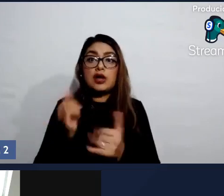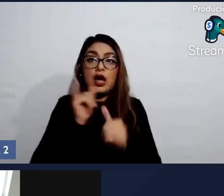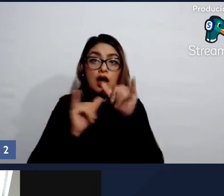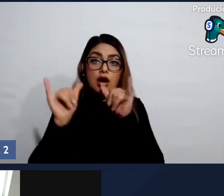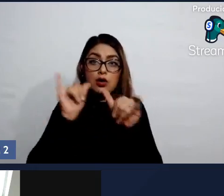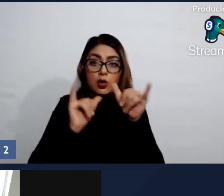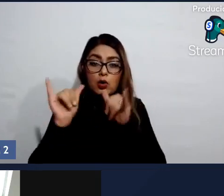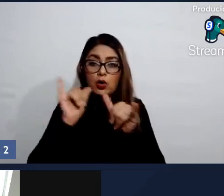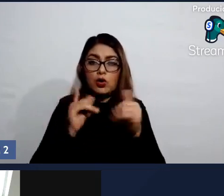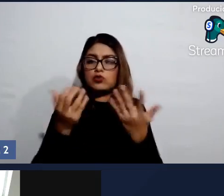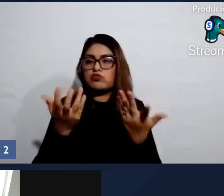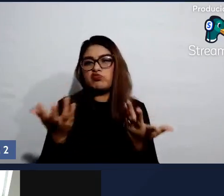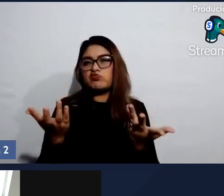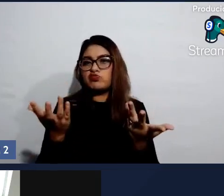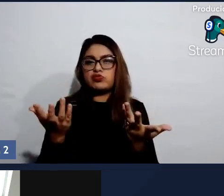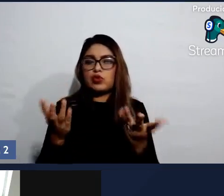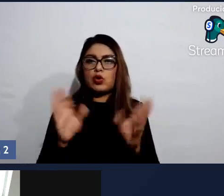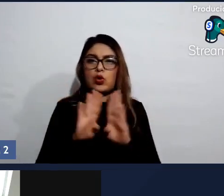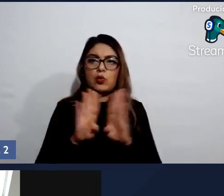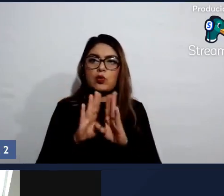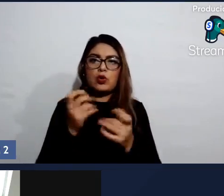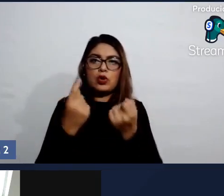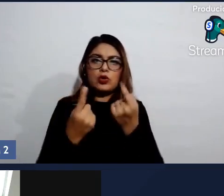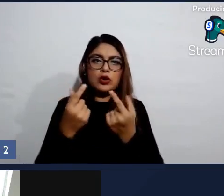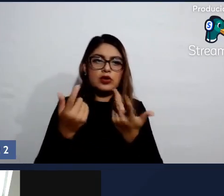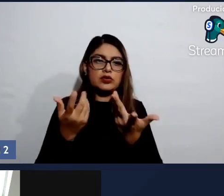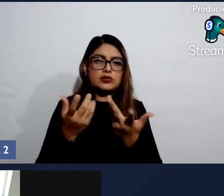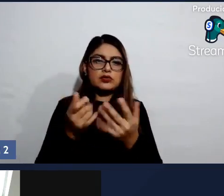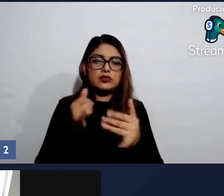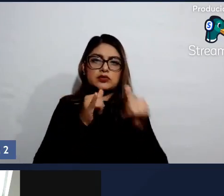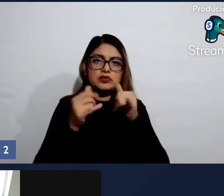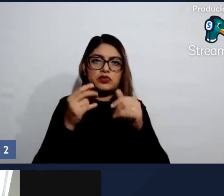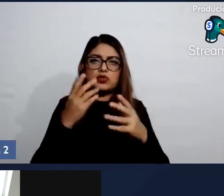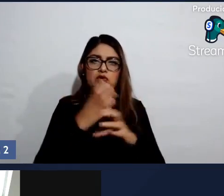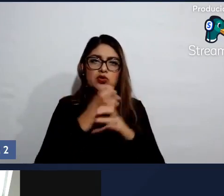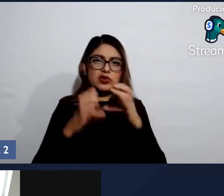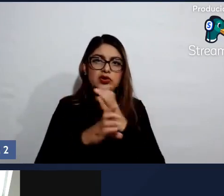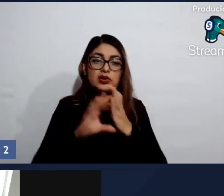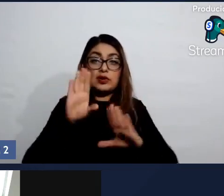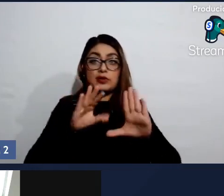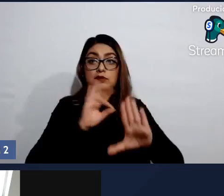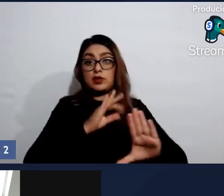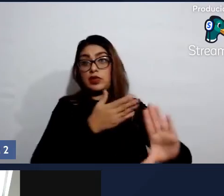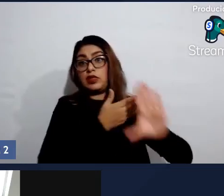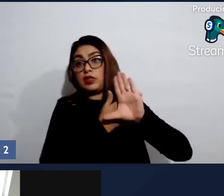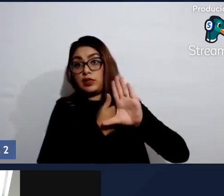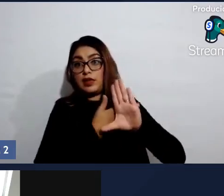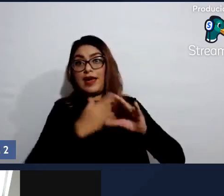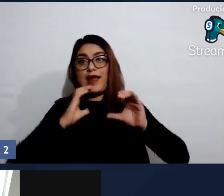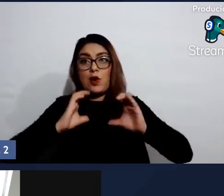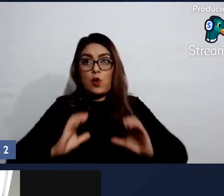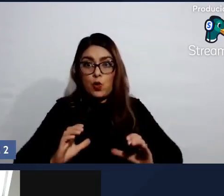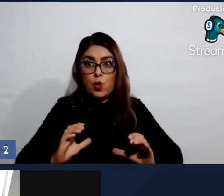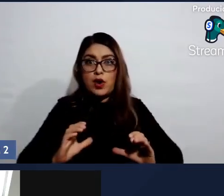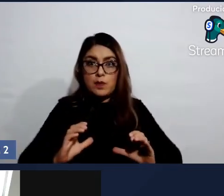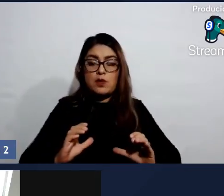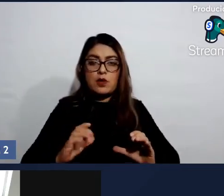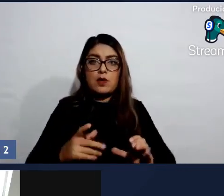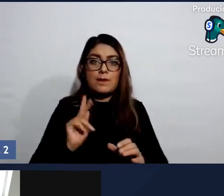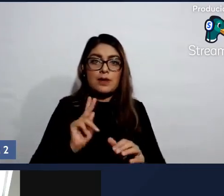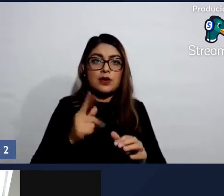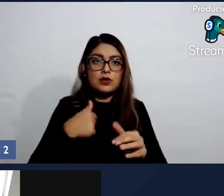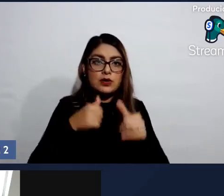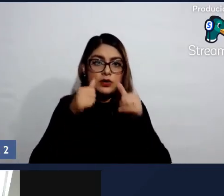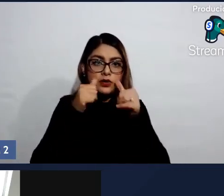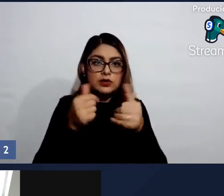de ciertas sustancias que al final de cuentas hacen daño al cuerpo. Sin embargo, escuchaba al principio que